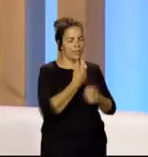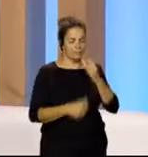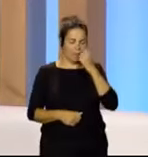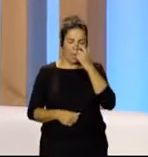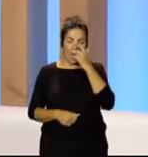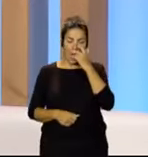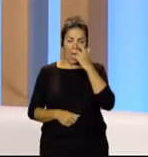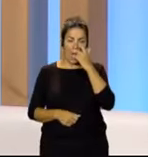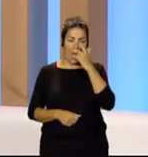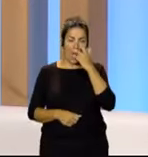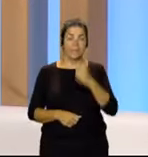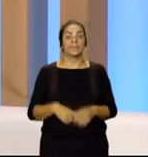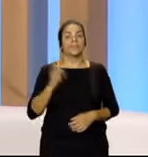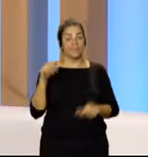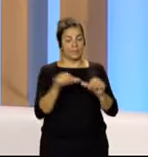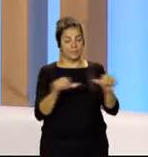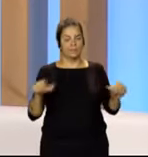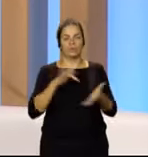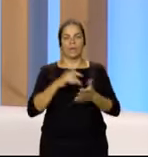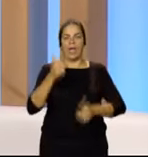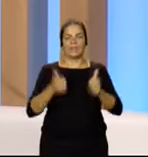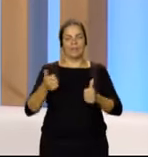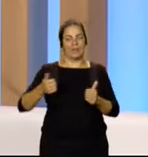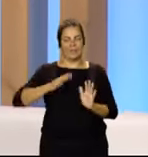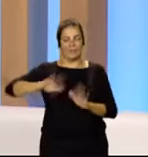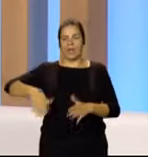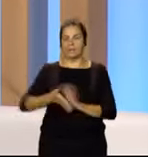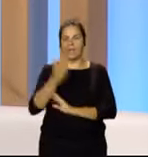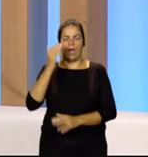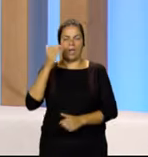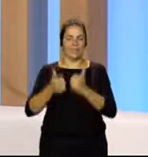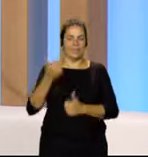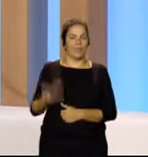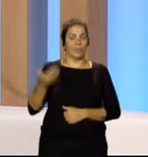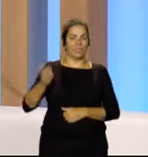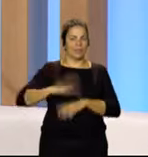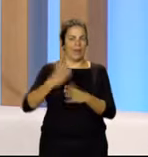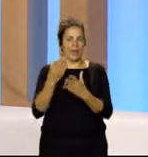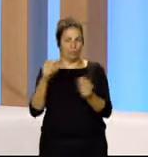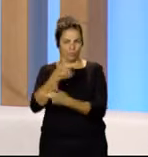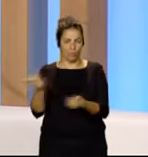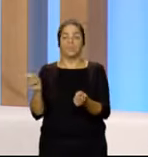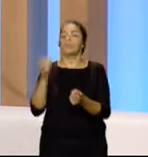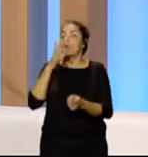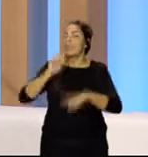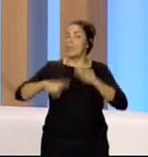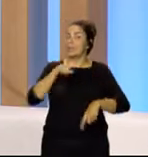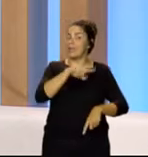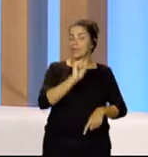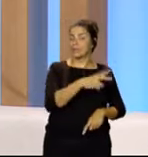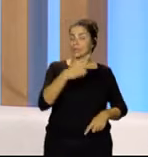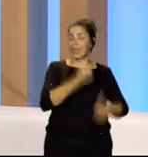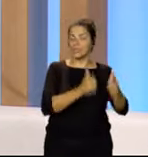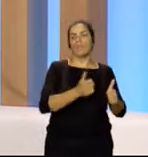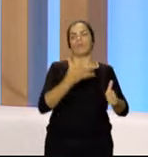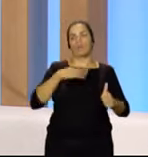Y esta es también, lo decíamos, una semana de exámenes finales de una prueba vital para muchos. Esa que va a suponer que puedan o no entrar en la carrera